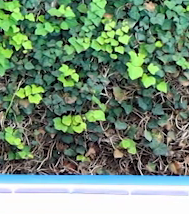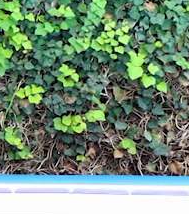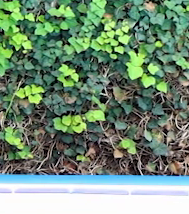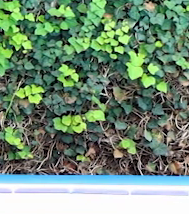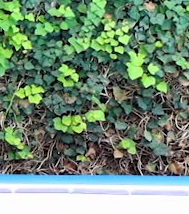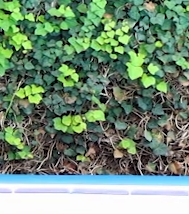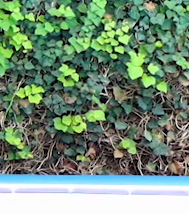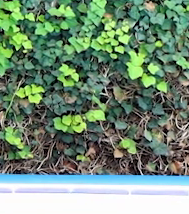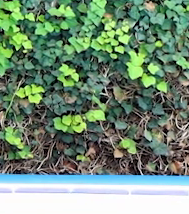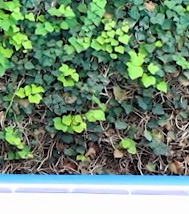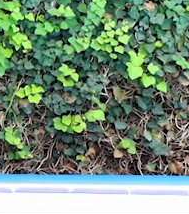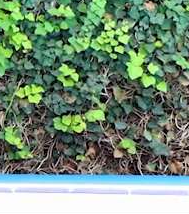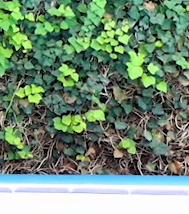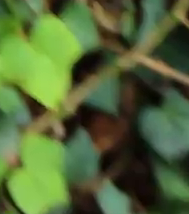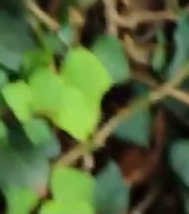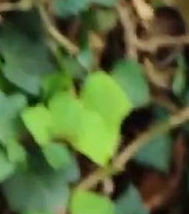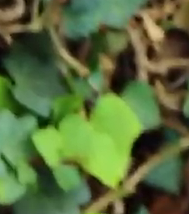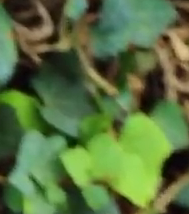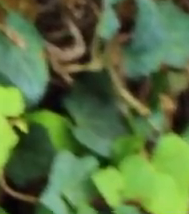Respiramos.